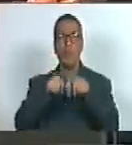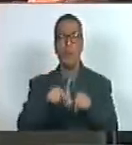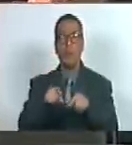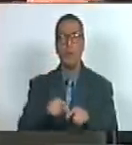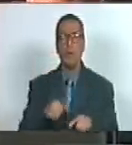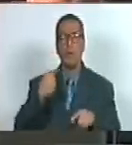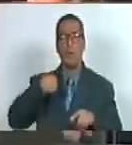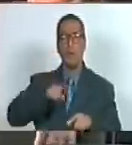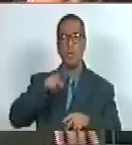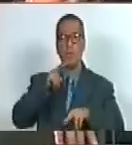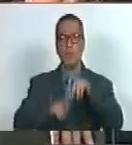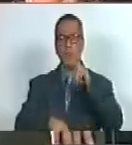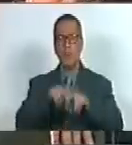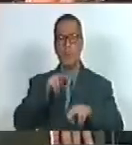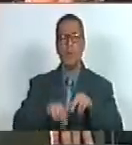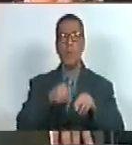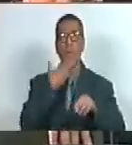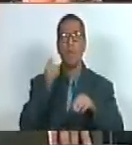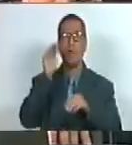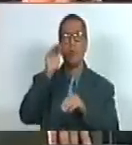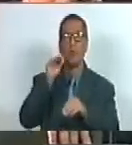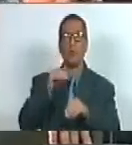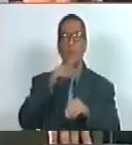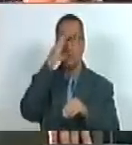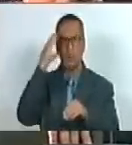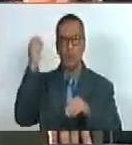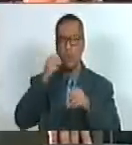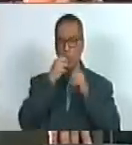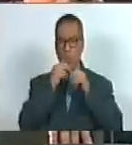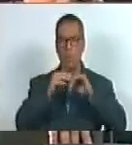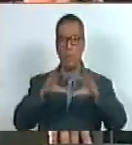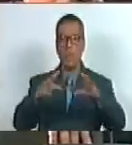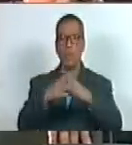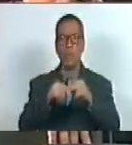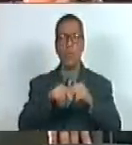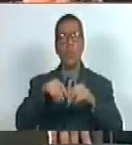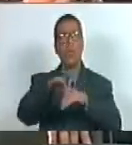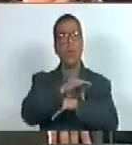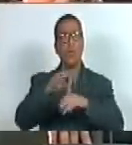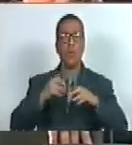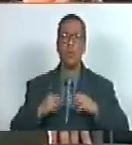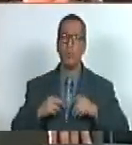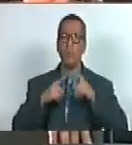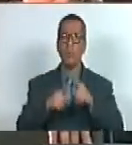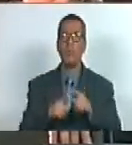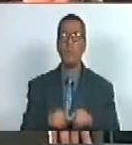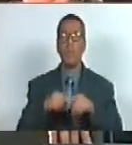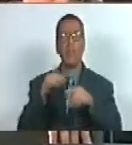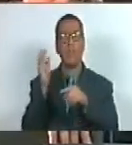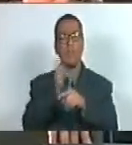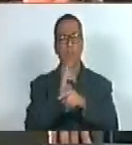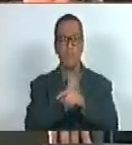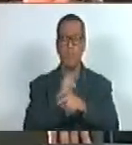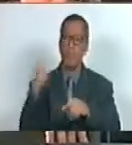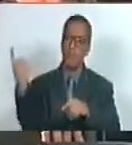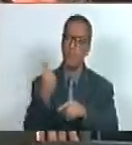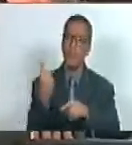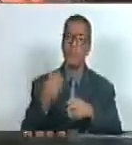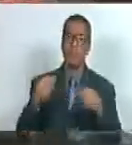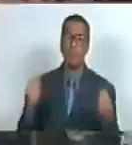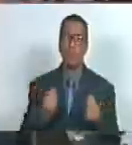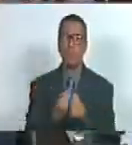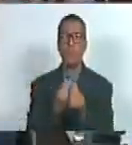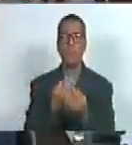es que tenemos que construir un mejor mañana que Dios bendiga a todos los que están afuera y les dé la oportunidad de que pronto estén con nosotros gracias